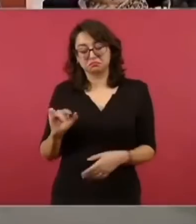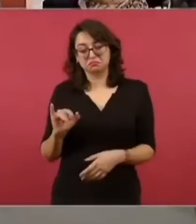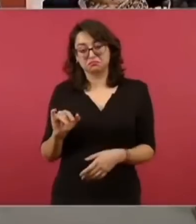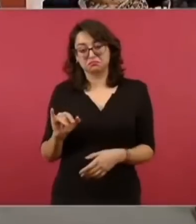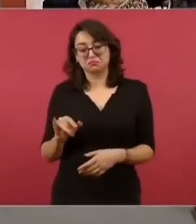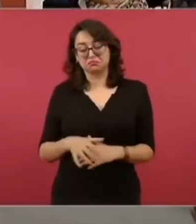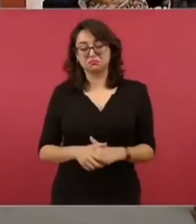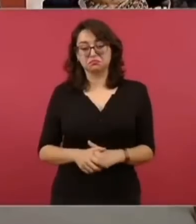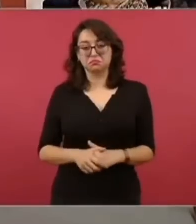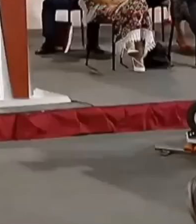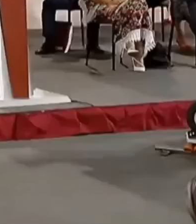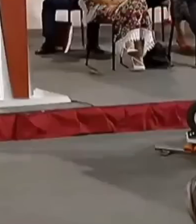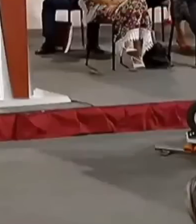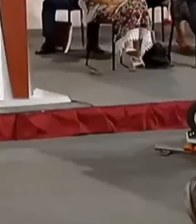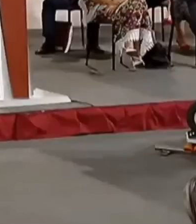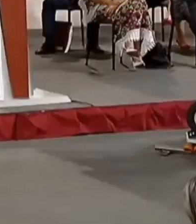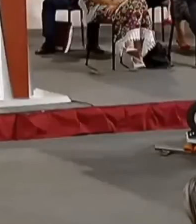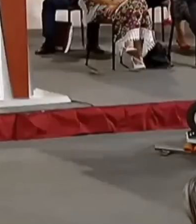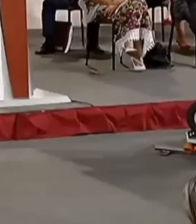todo.